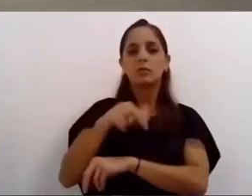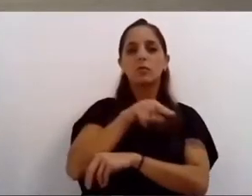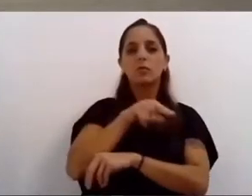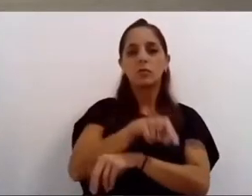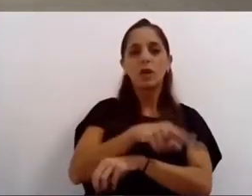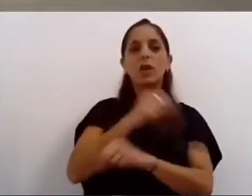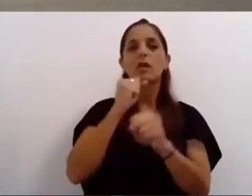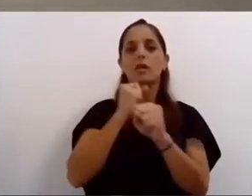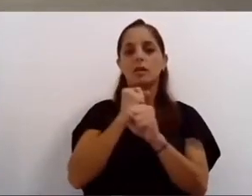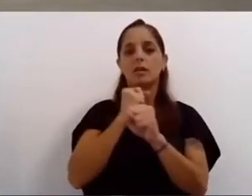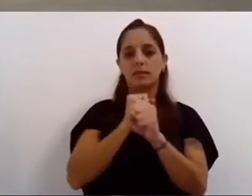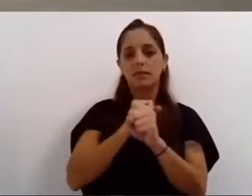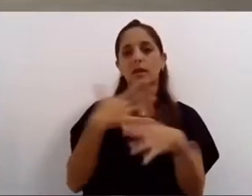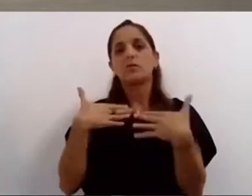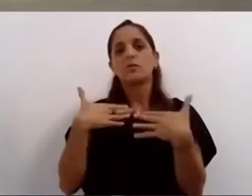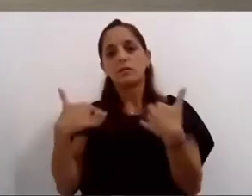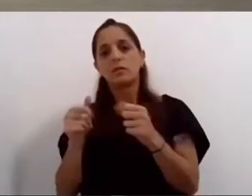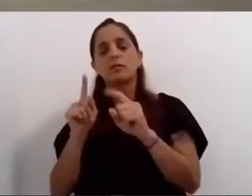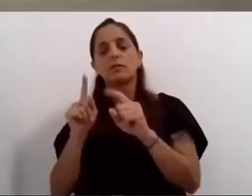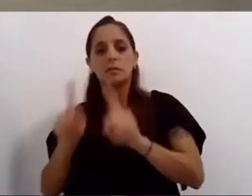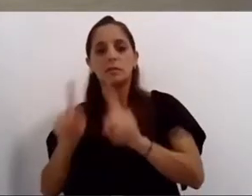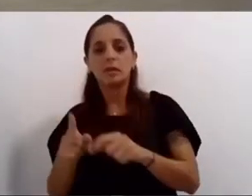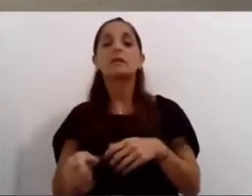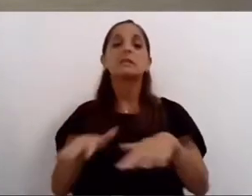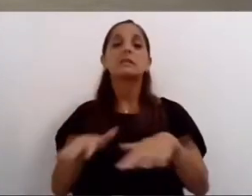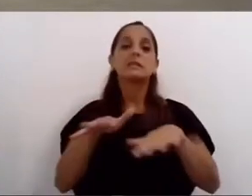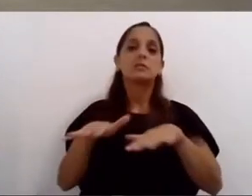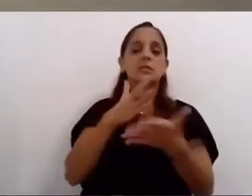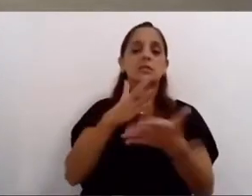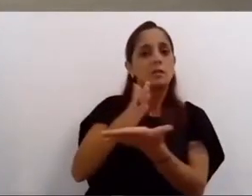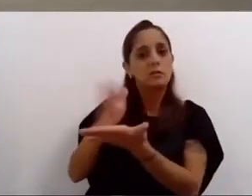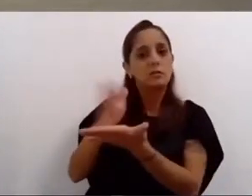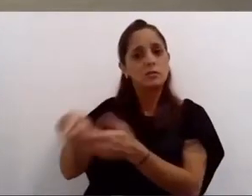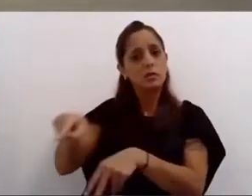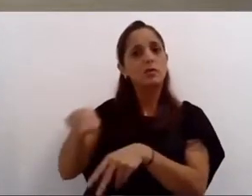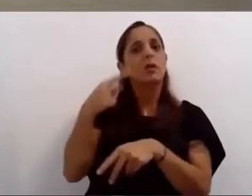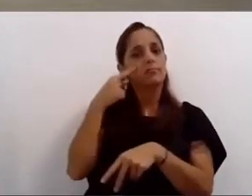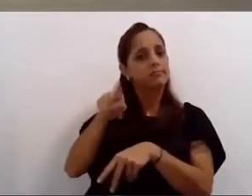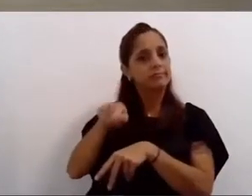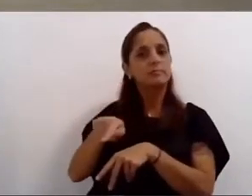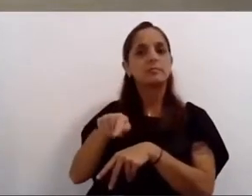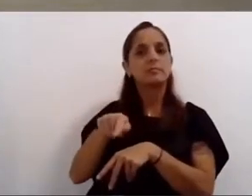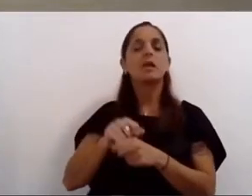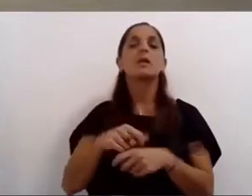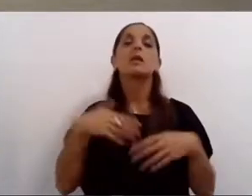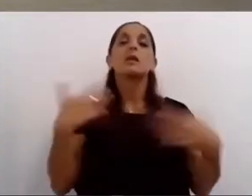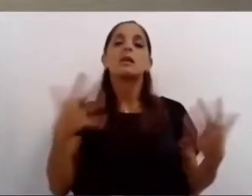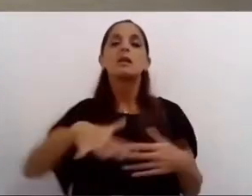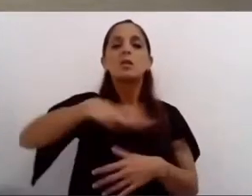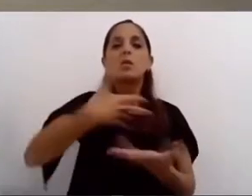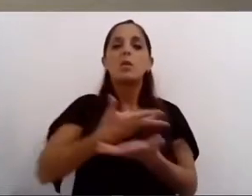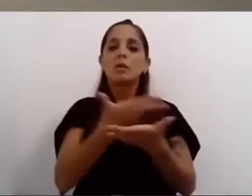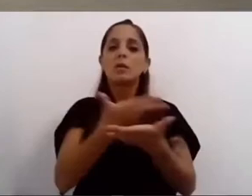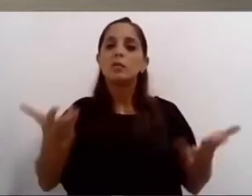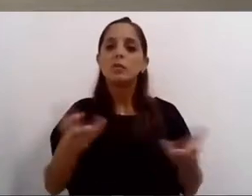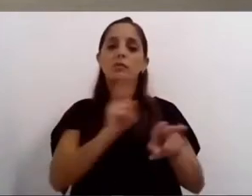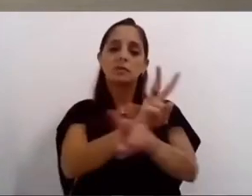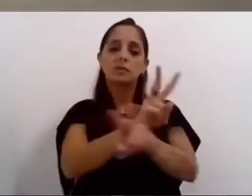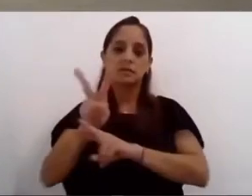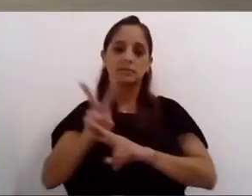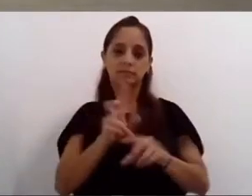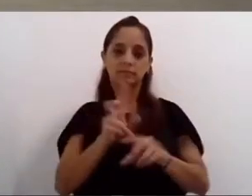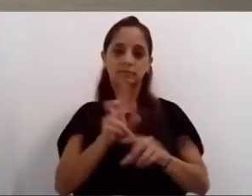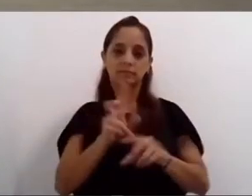discriminatoria y protegeremos el espacio público y el mobiliario urbano entre otras nuevas disposiciones también